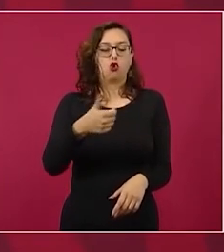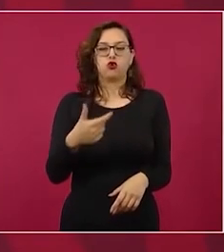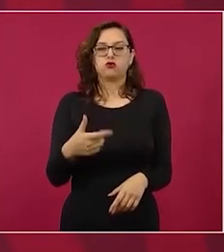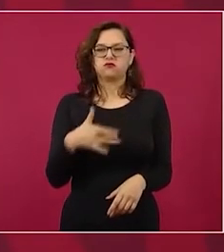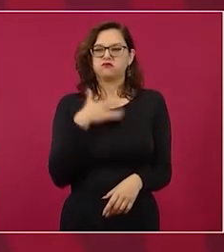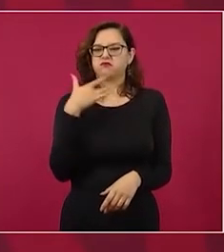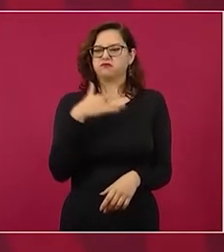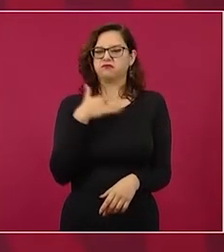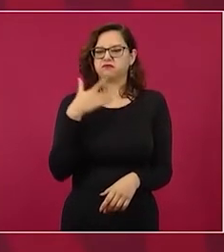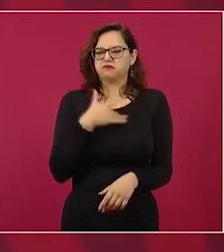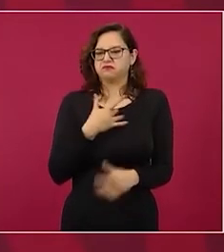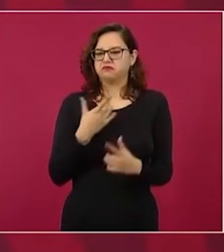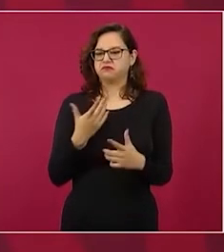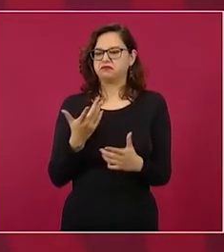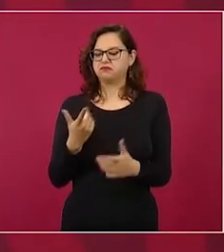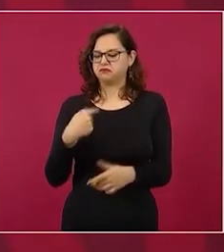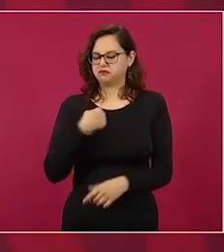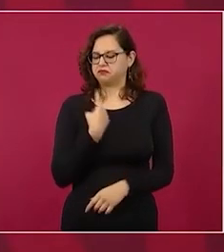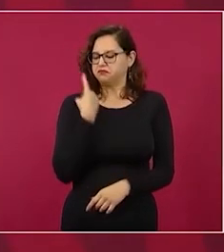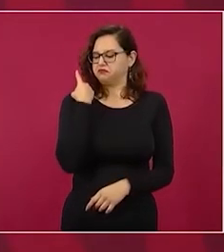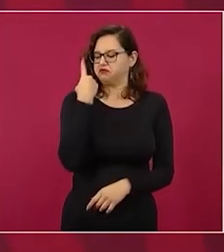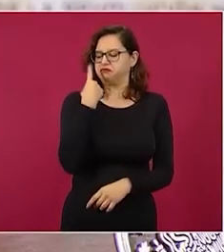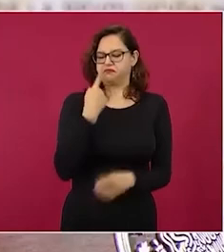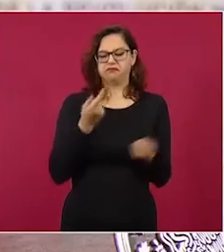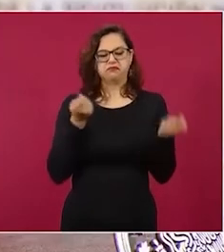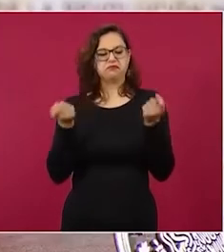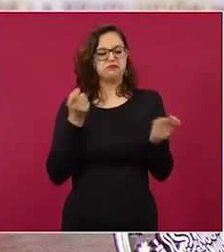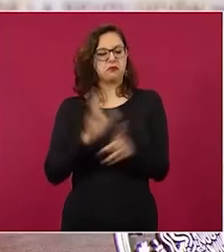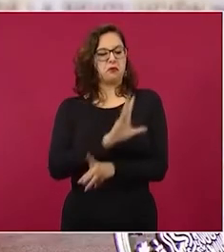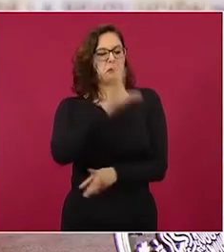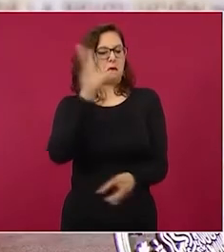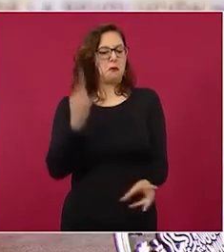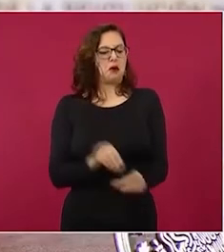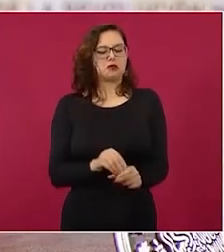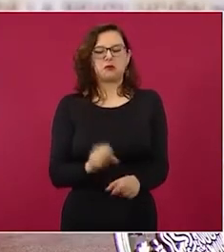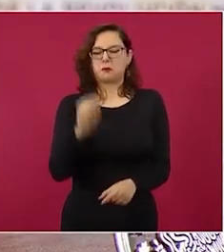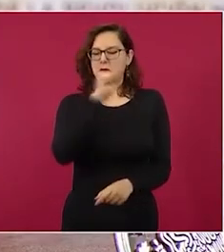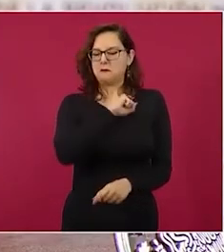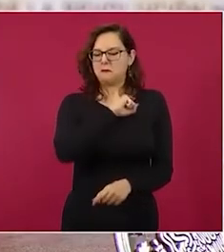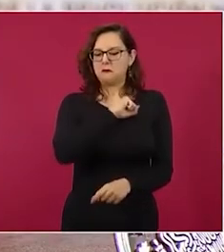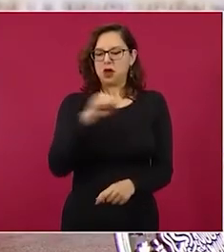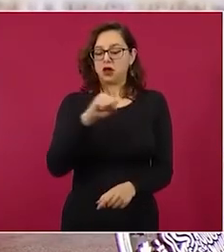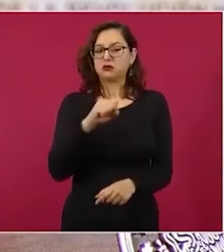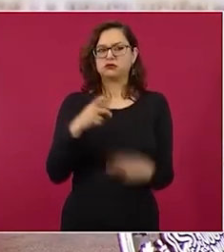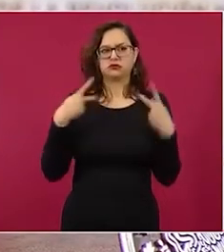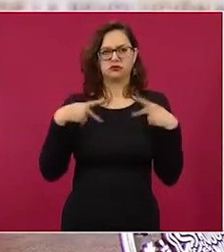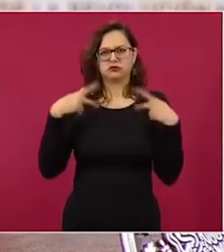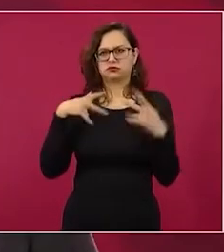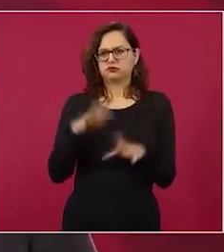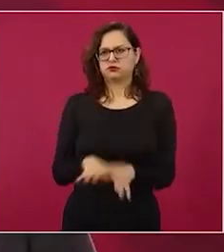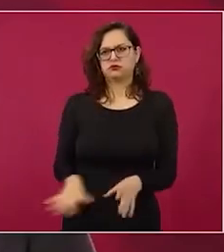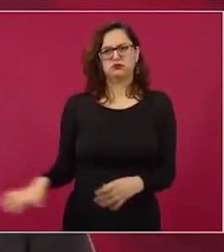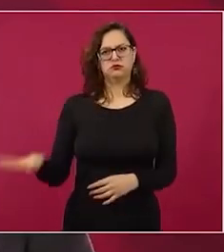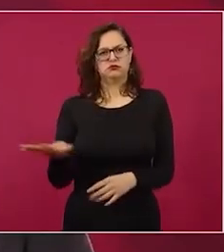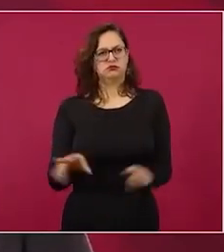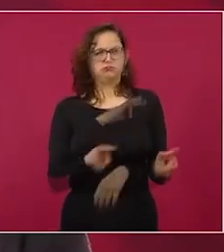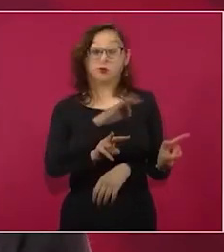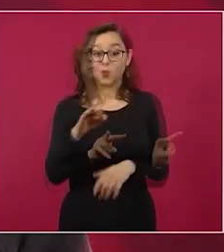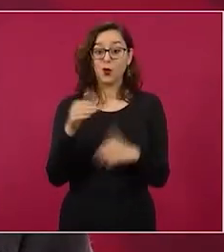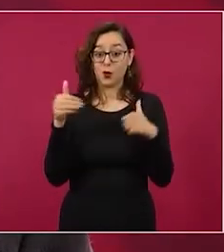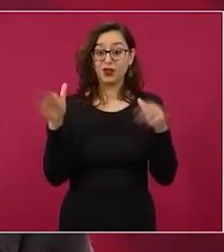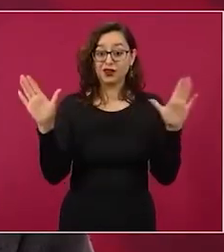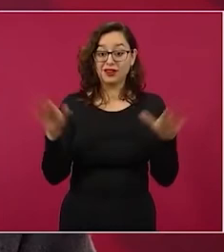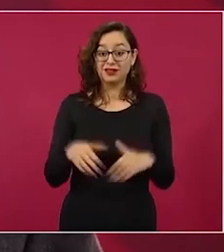omnímodo todopoderoso pues se puede recurrir al método de la revocación del mandato